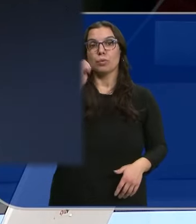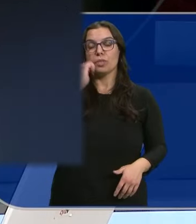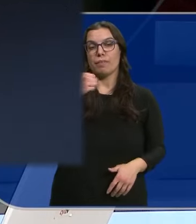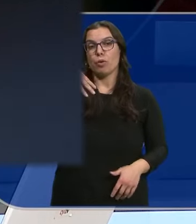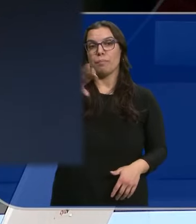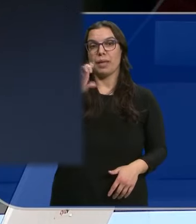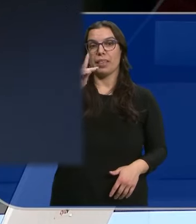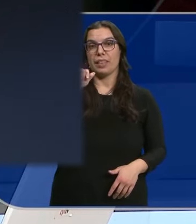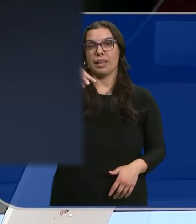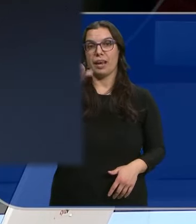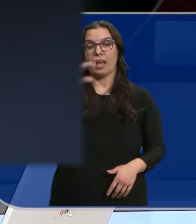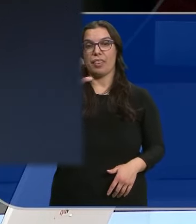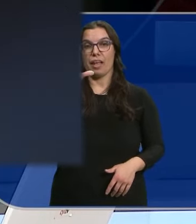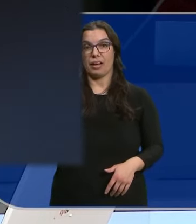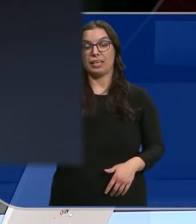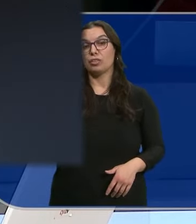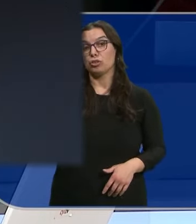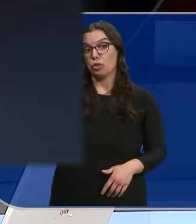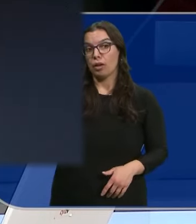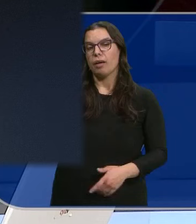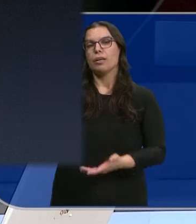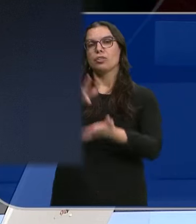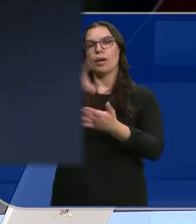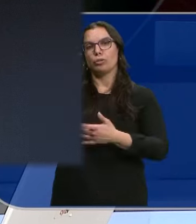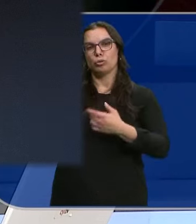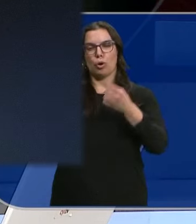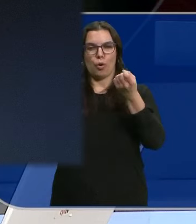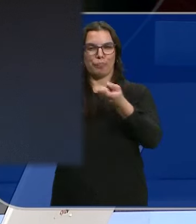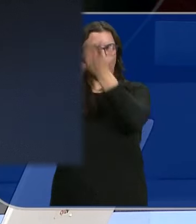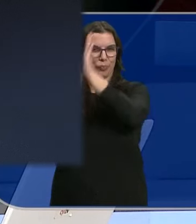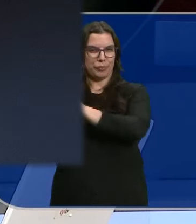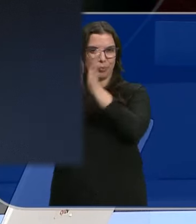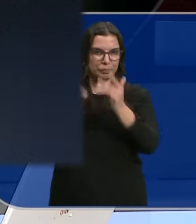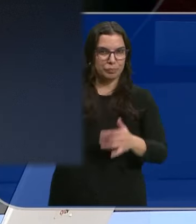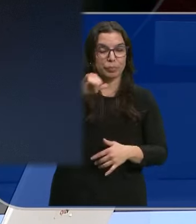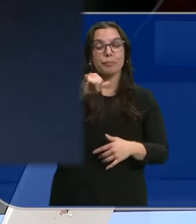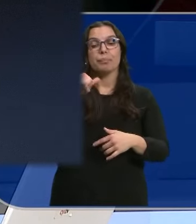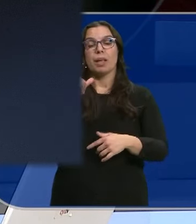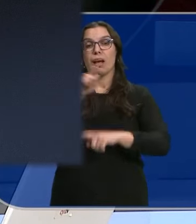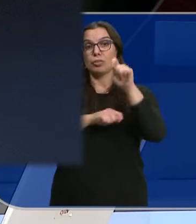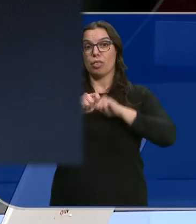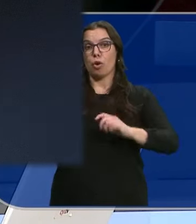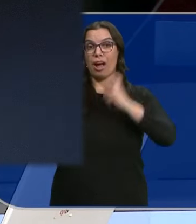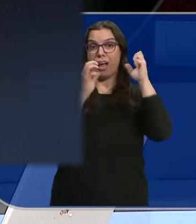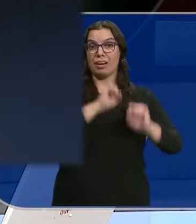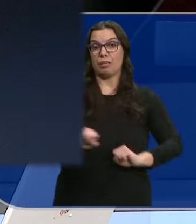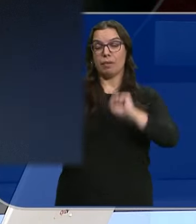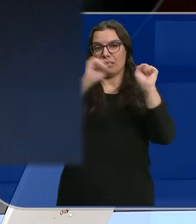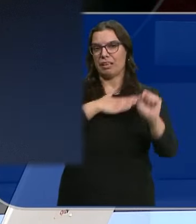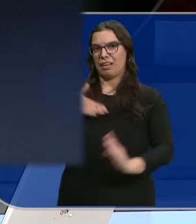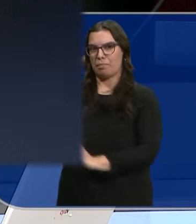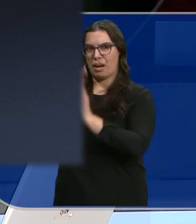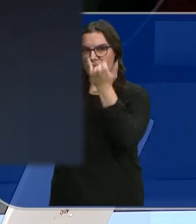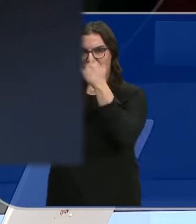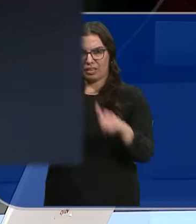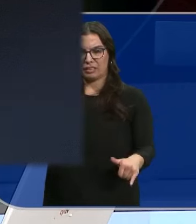Soria Vuelve a celebrar El toro jubilo El único toro Envolado de Castilla y León Desde la agrupación animalista PACMA Buscan paralizar su celebración Y